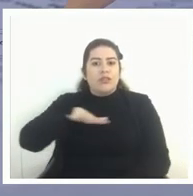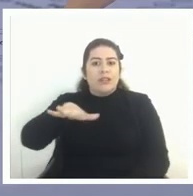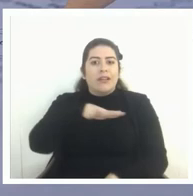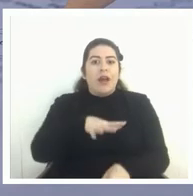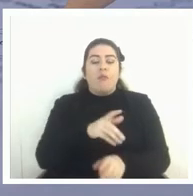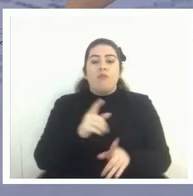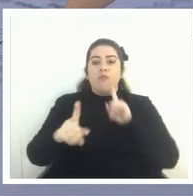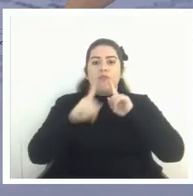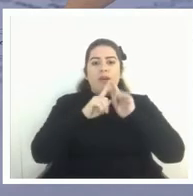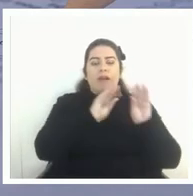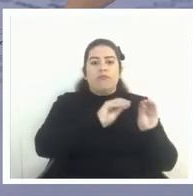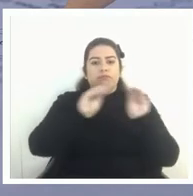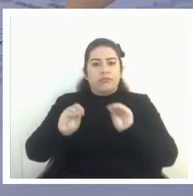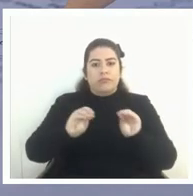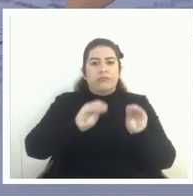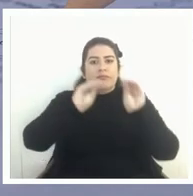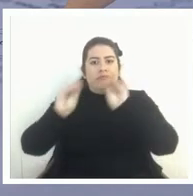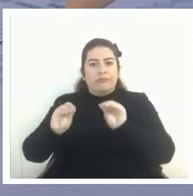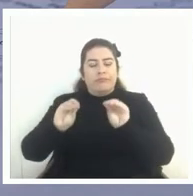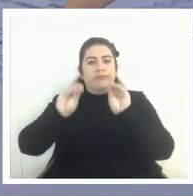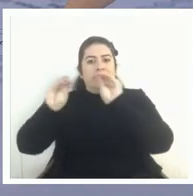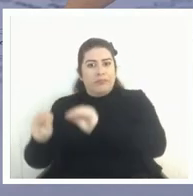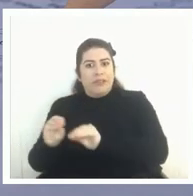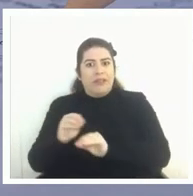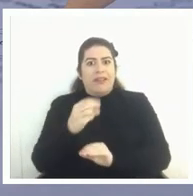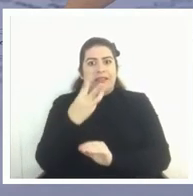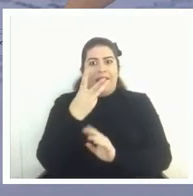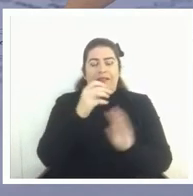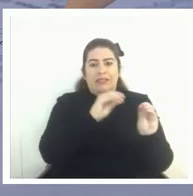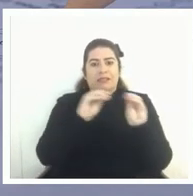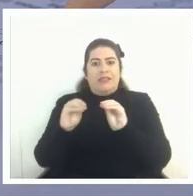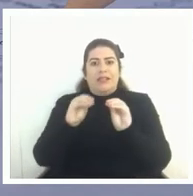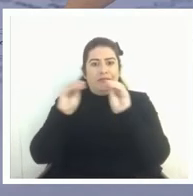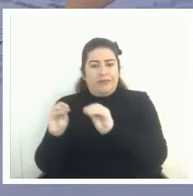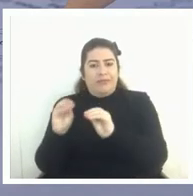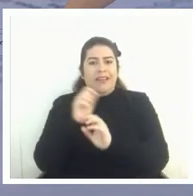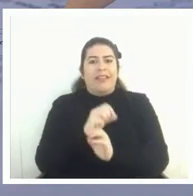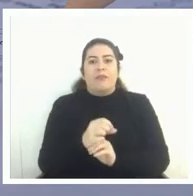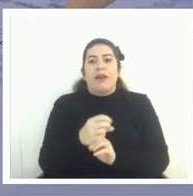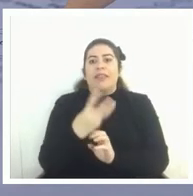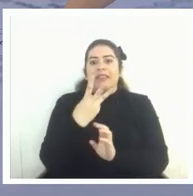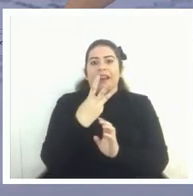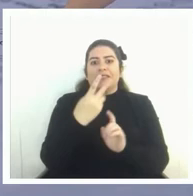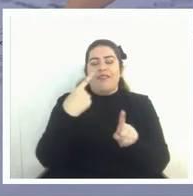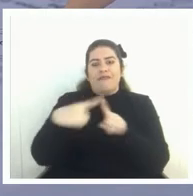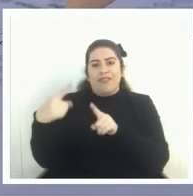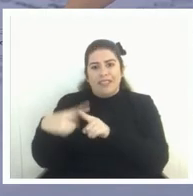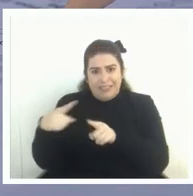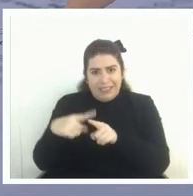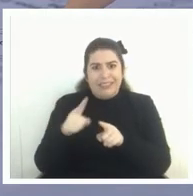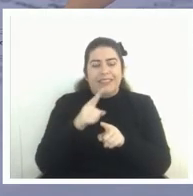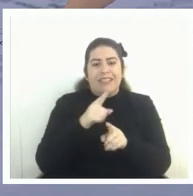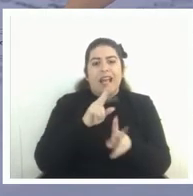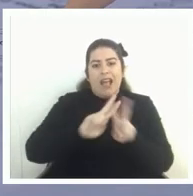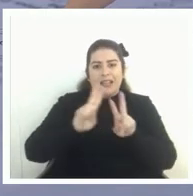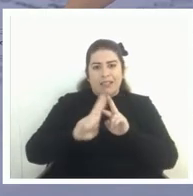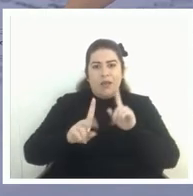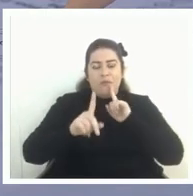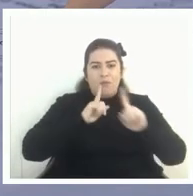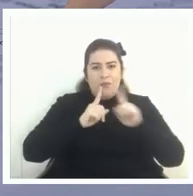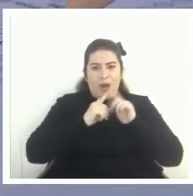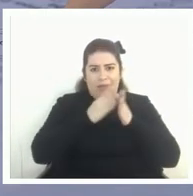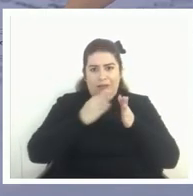se aplicó después tres veces para poder cubrir a toda esta población que está puesta y